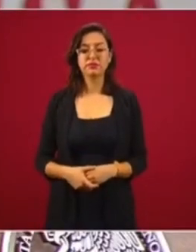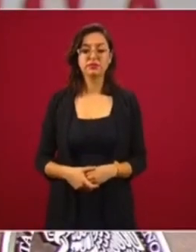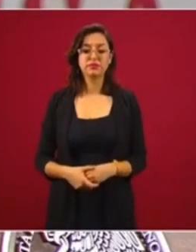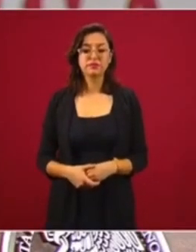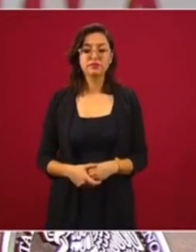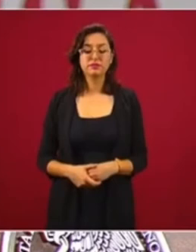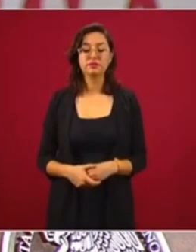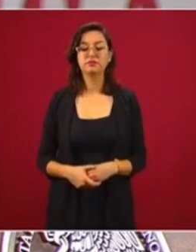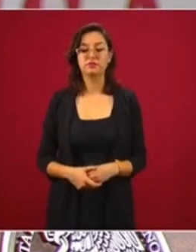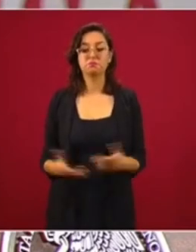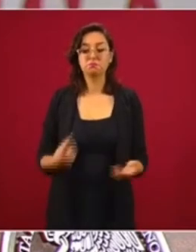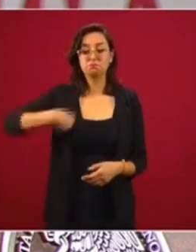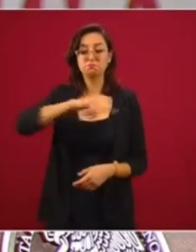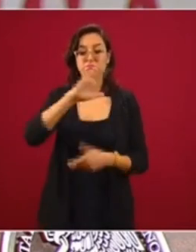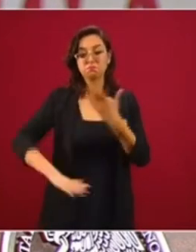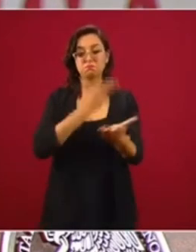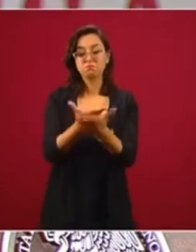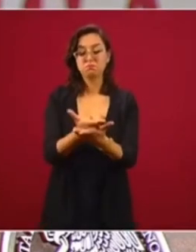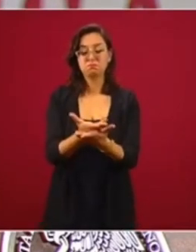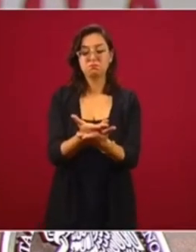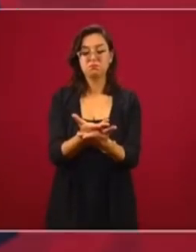Entonces, eso es lo que estamos planteando.